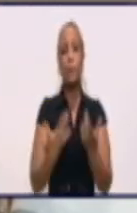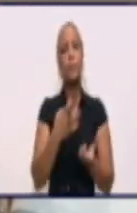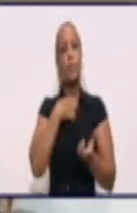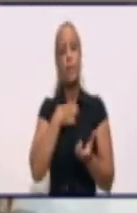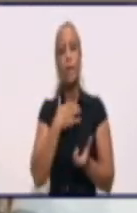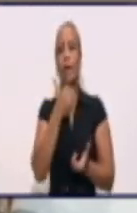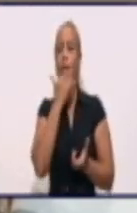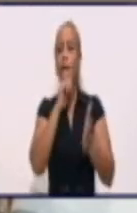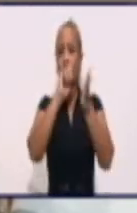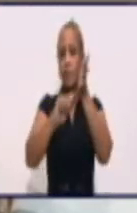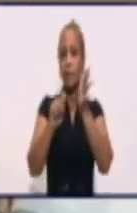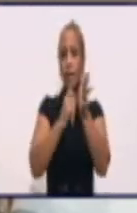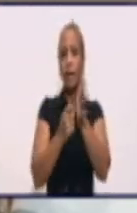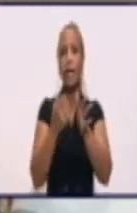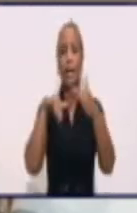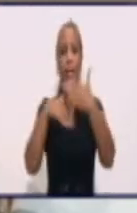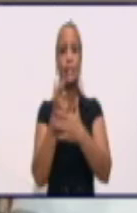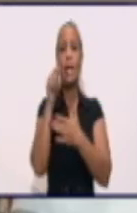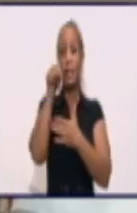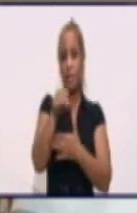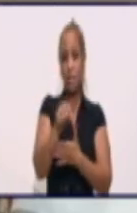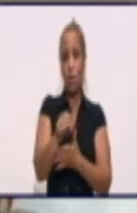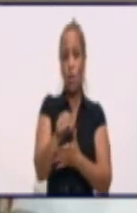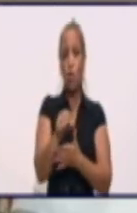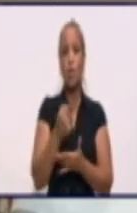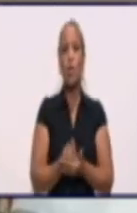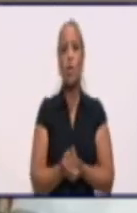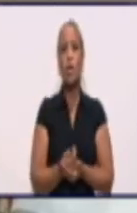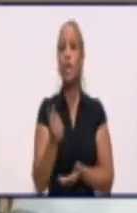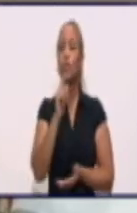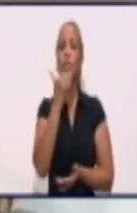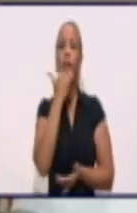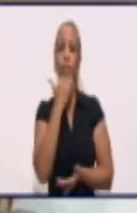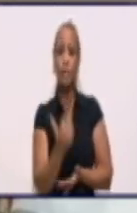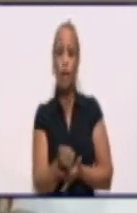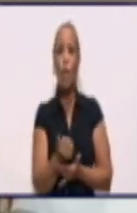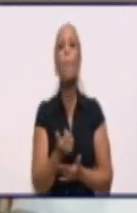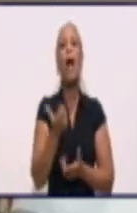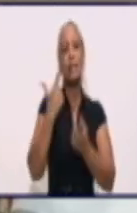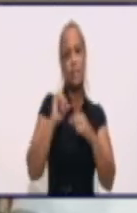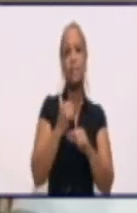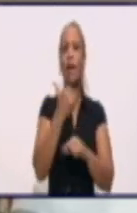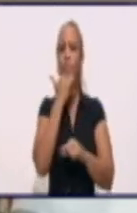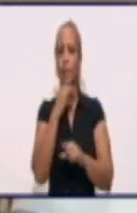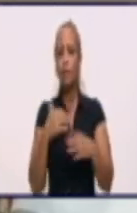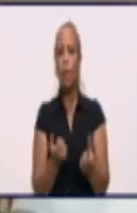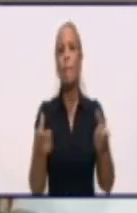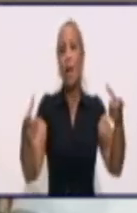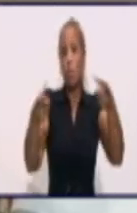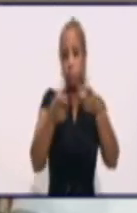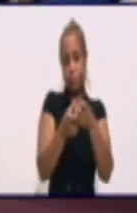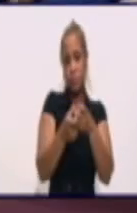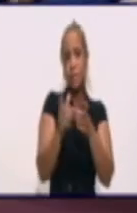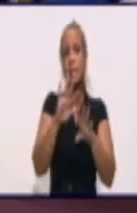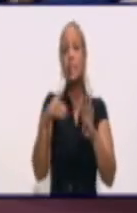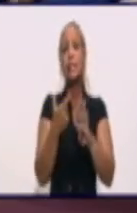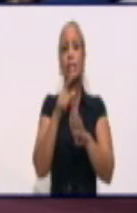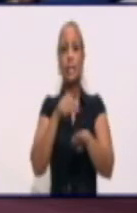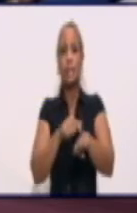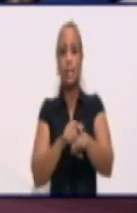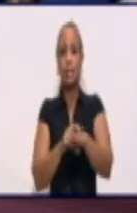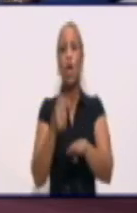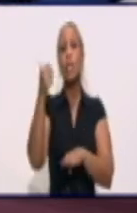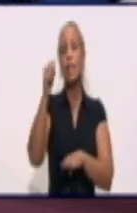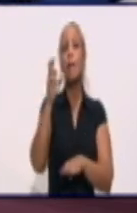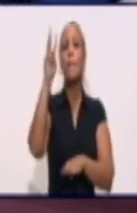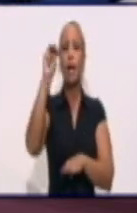mañana a 8 de la mañana, en el día de hoy, que no se afectaron. En este momento lo afectamos para completar los 10 megawatts del horario de 8 a 12